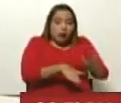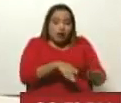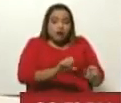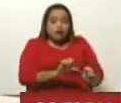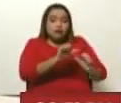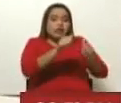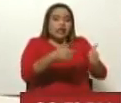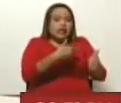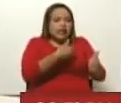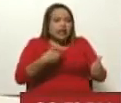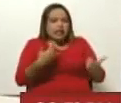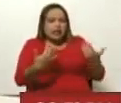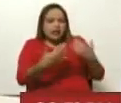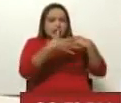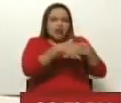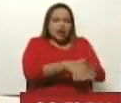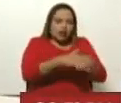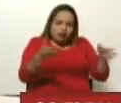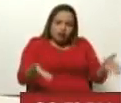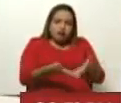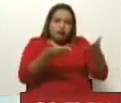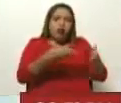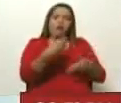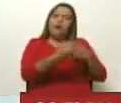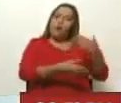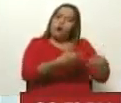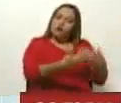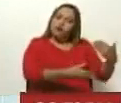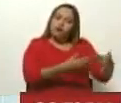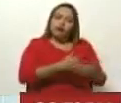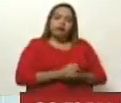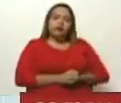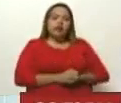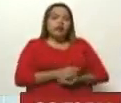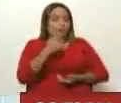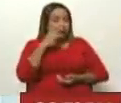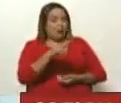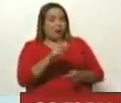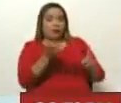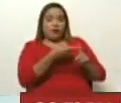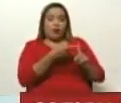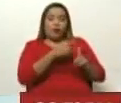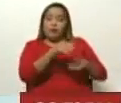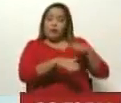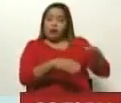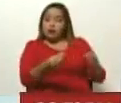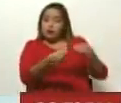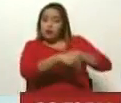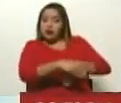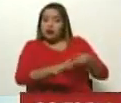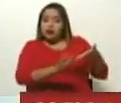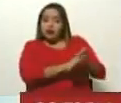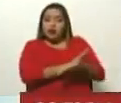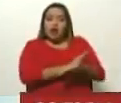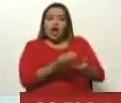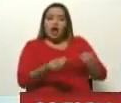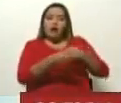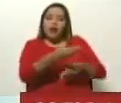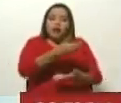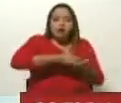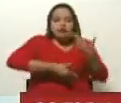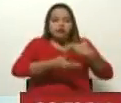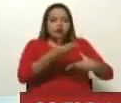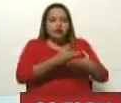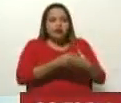se pretende integral y progresiva. Entonces, ¿qué vemos allí en primer lugar? Un paso más del mecanismo de negociación que se